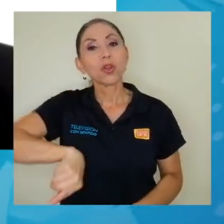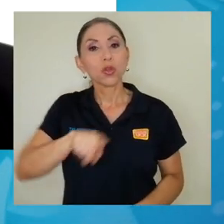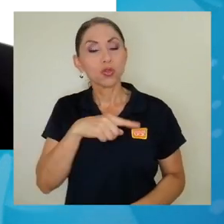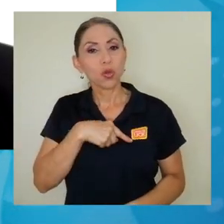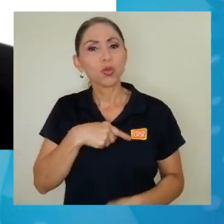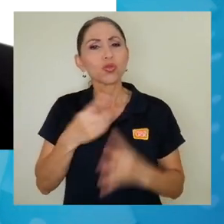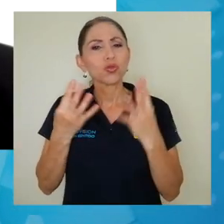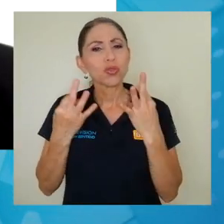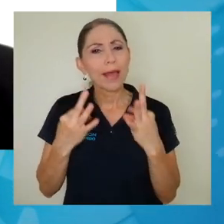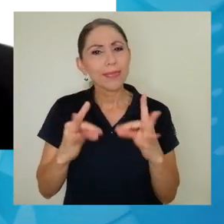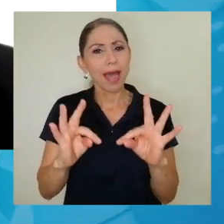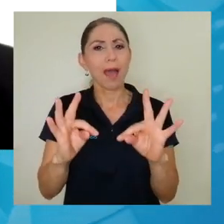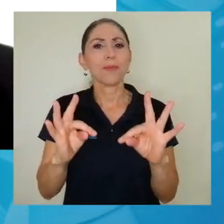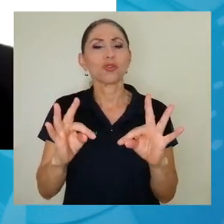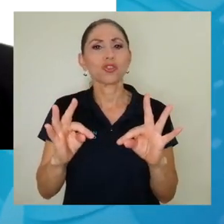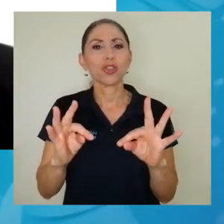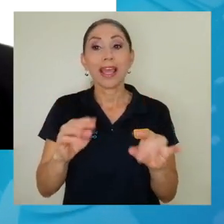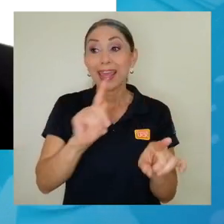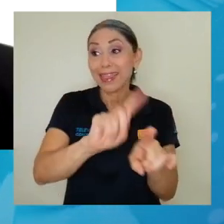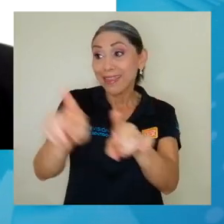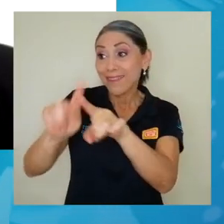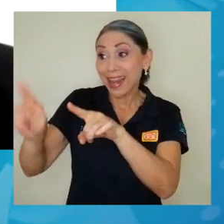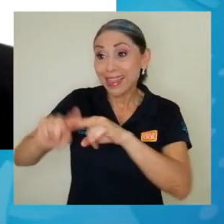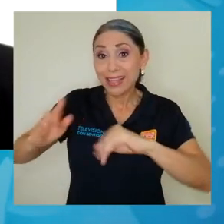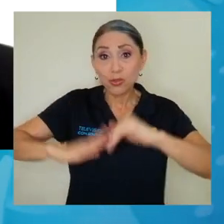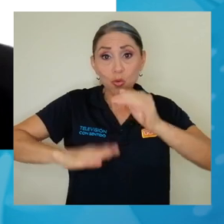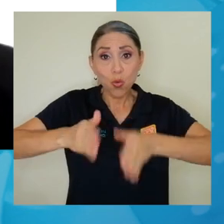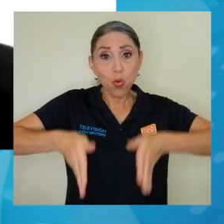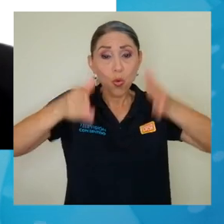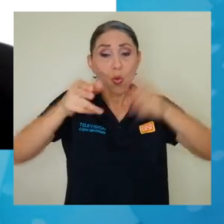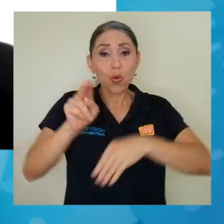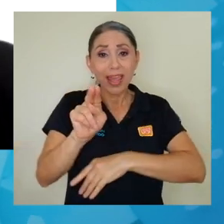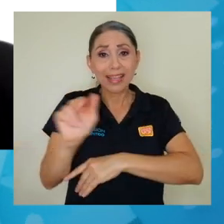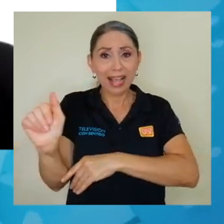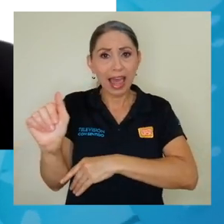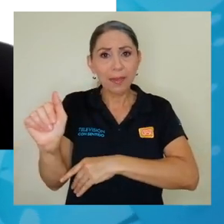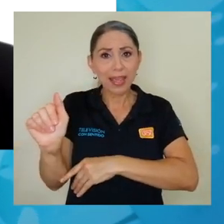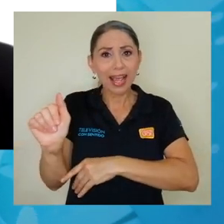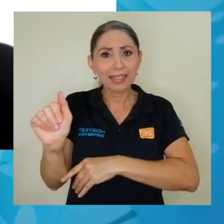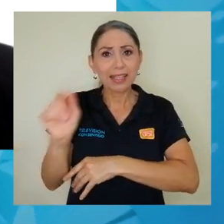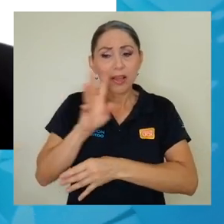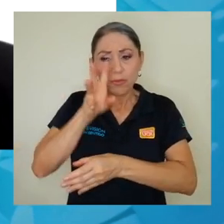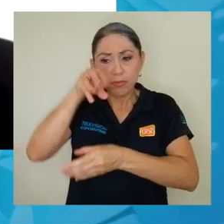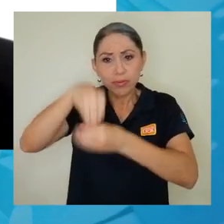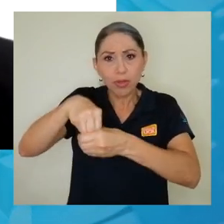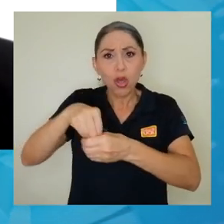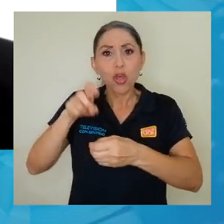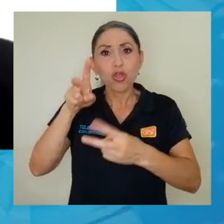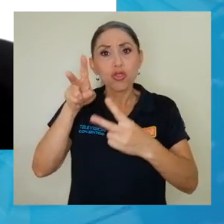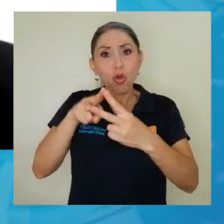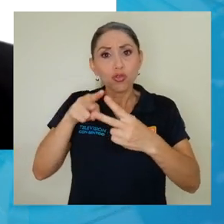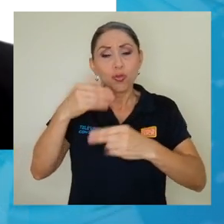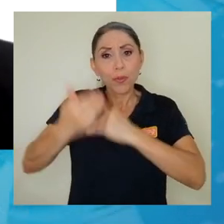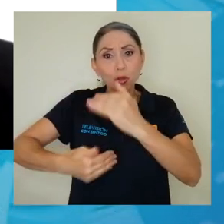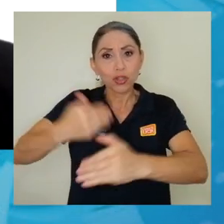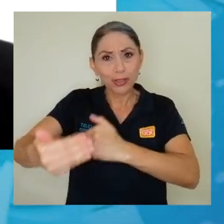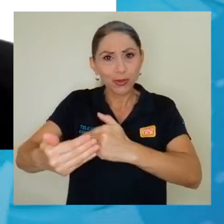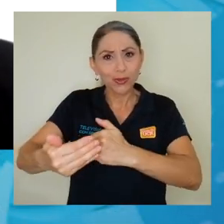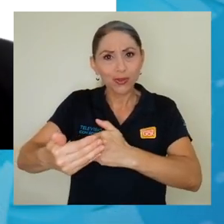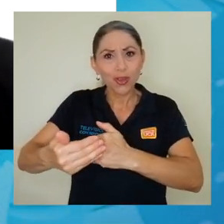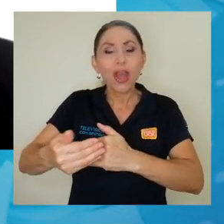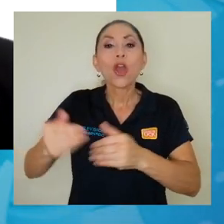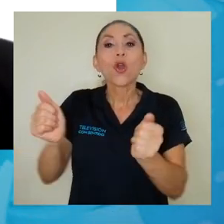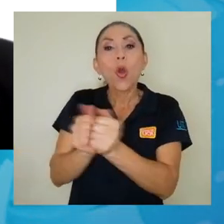tratamos de poder impregnar en las unidades académicas en estos dos grandes procesos, pues criterios que den